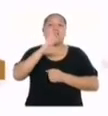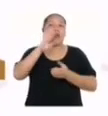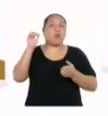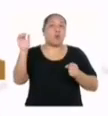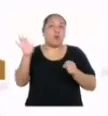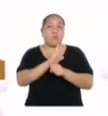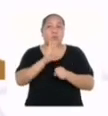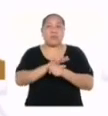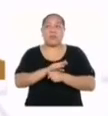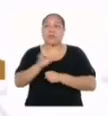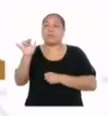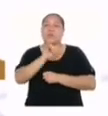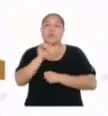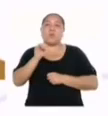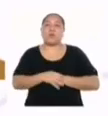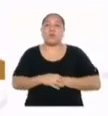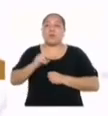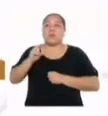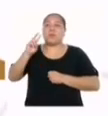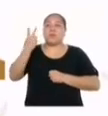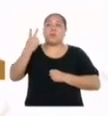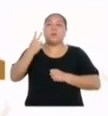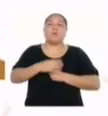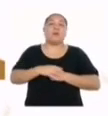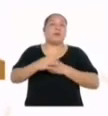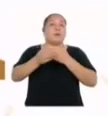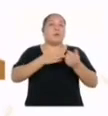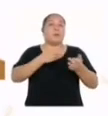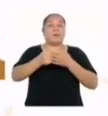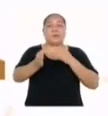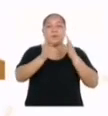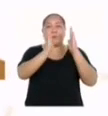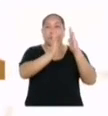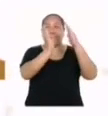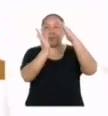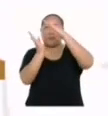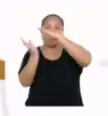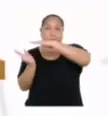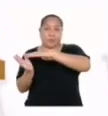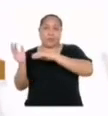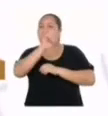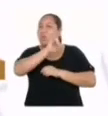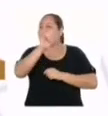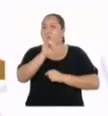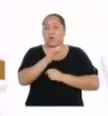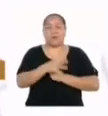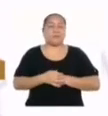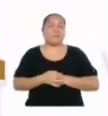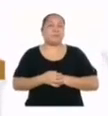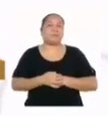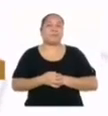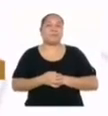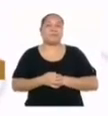ser siempre la misma. Y la segunda es que en cualquier posición el volumen también será el mismo.